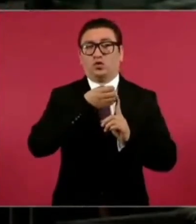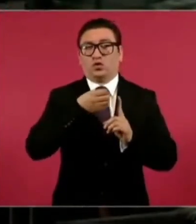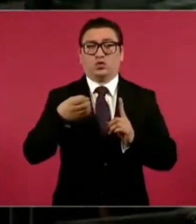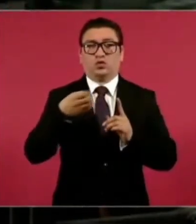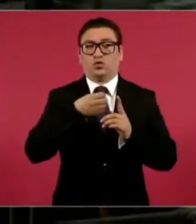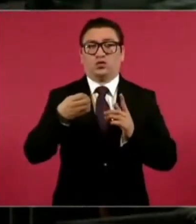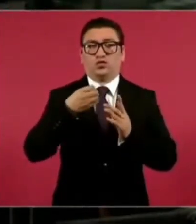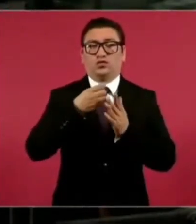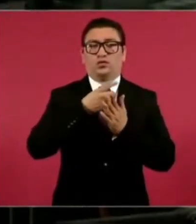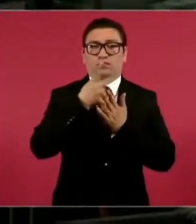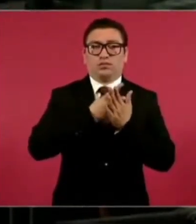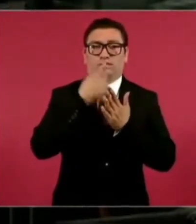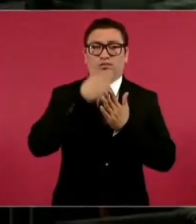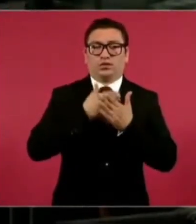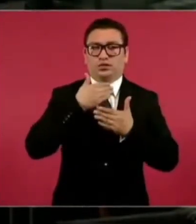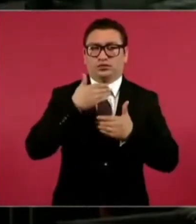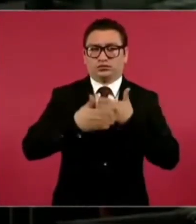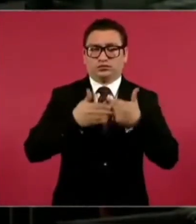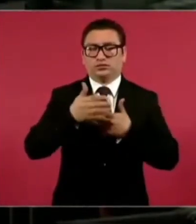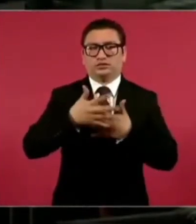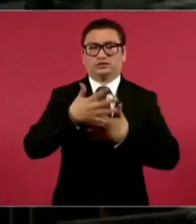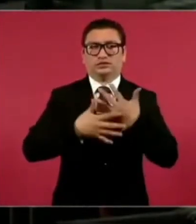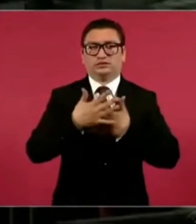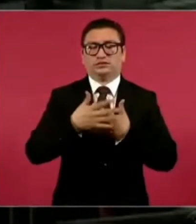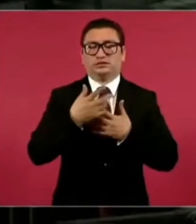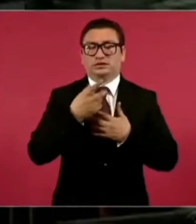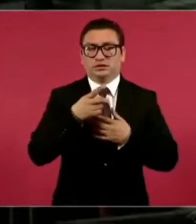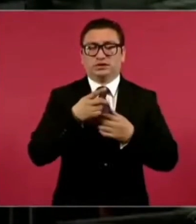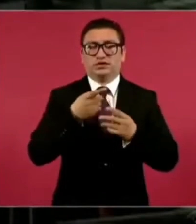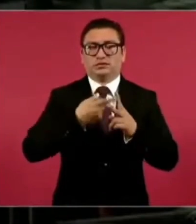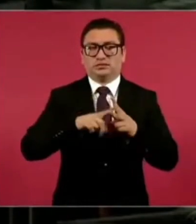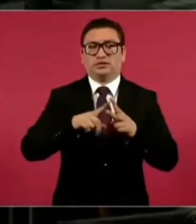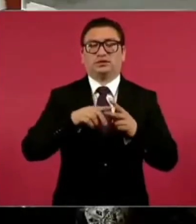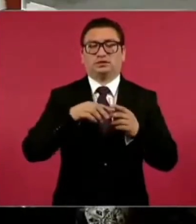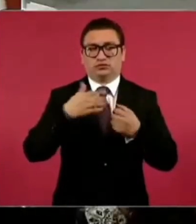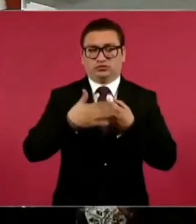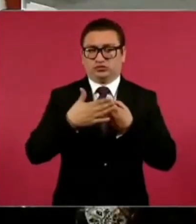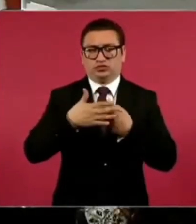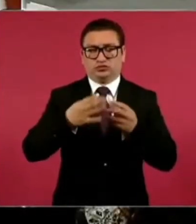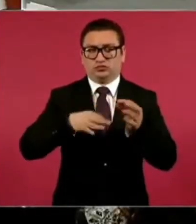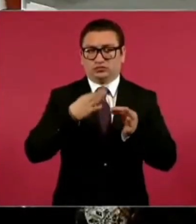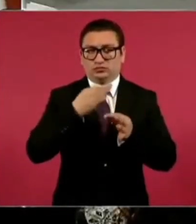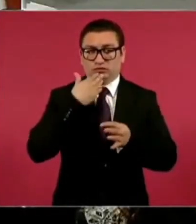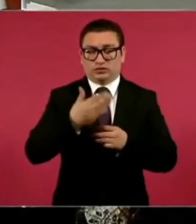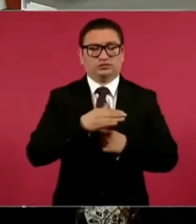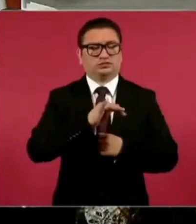para que el Tren Maya quede bien y quede con buen funcionamiento hacia los próximos años. quedar muy bien,